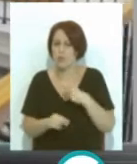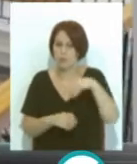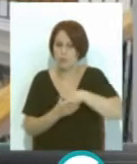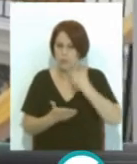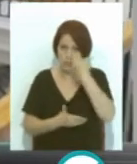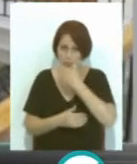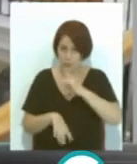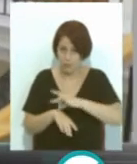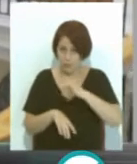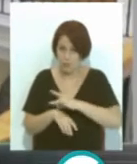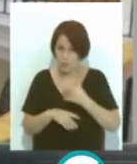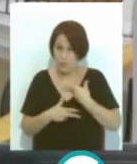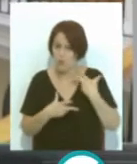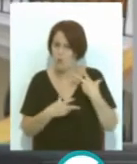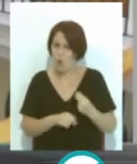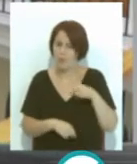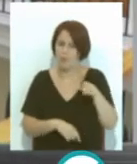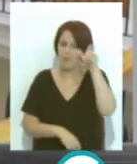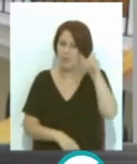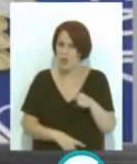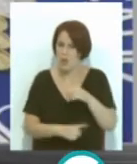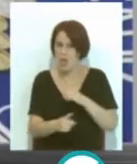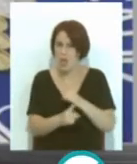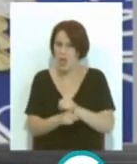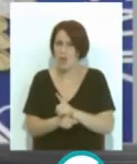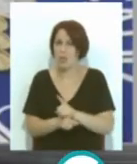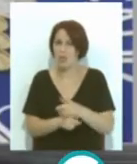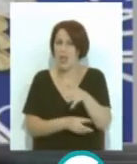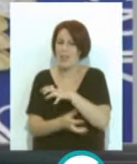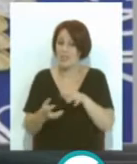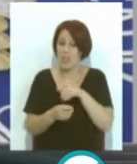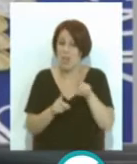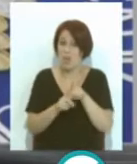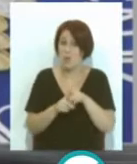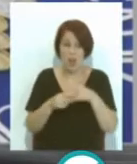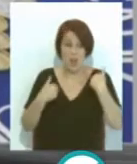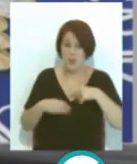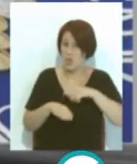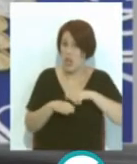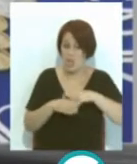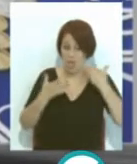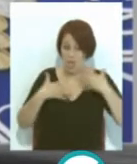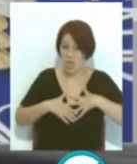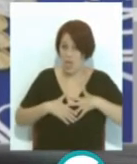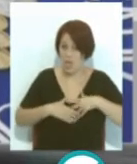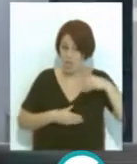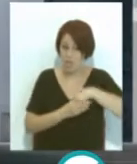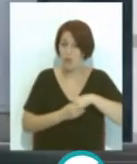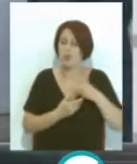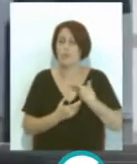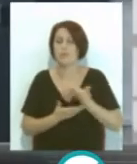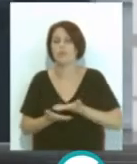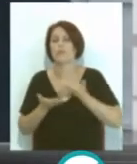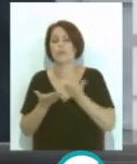tolerancia cero hacia estas personas que la agresividad es parte de su personalidad y por supuesto pedimos la